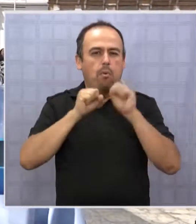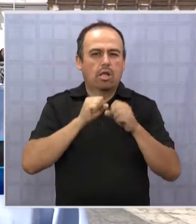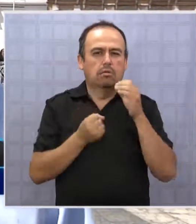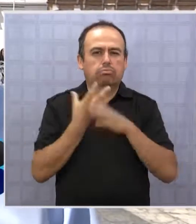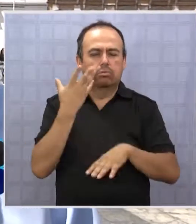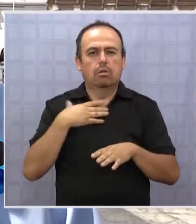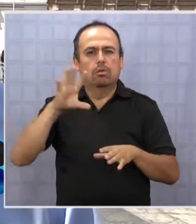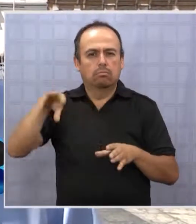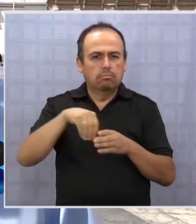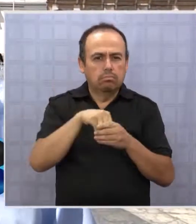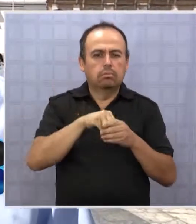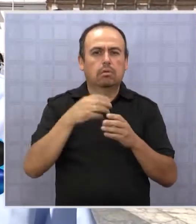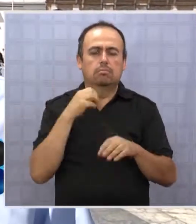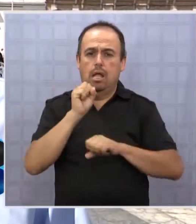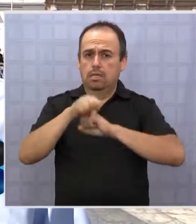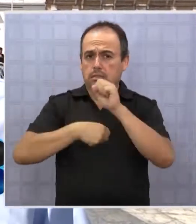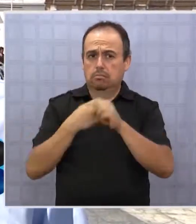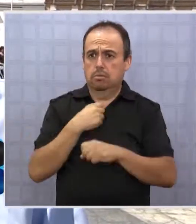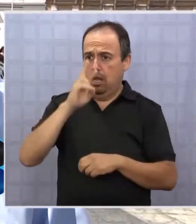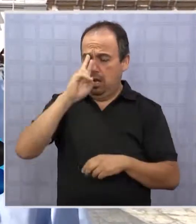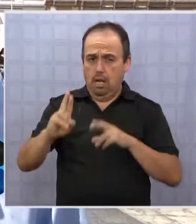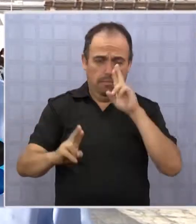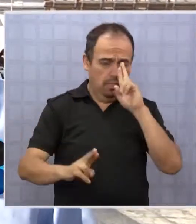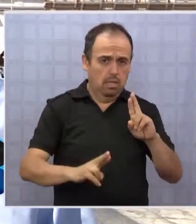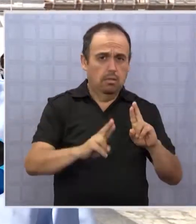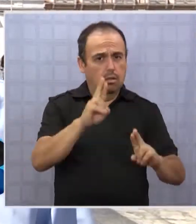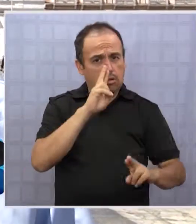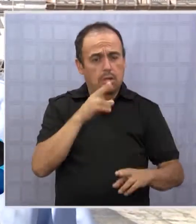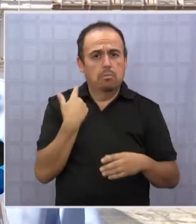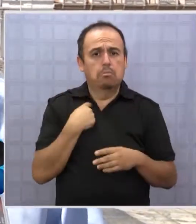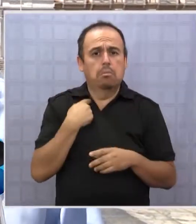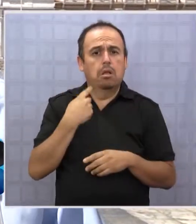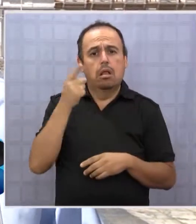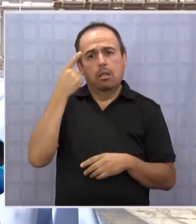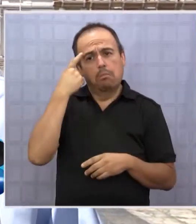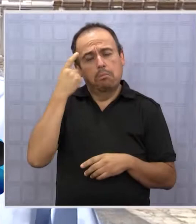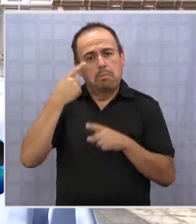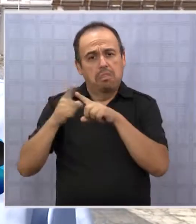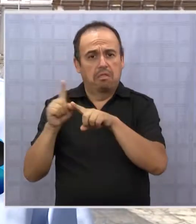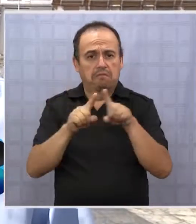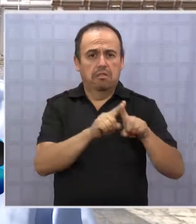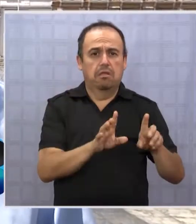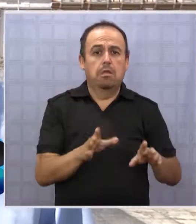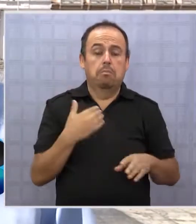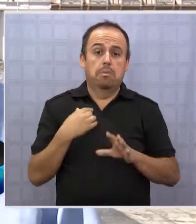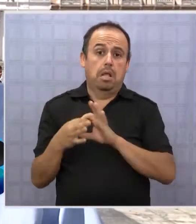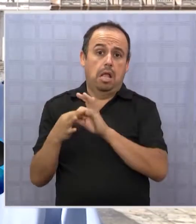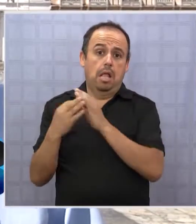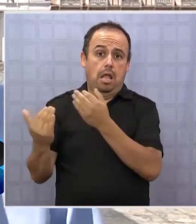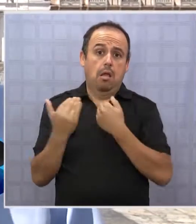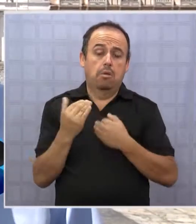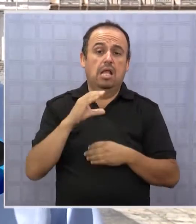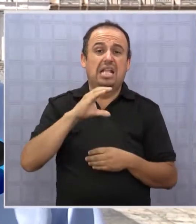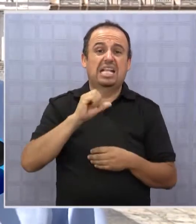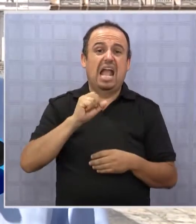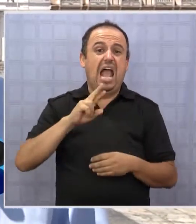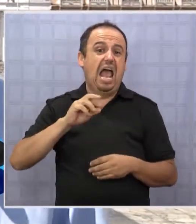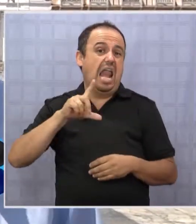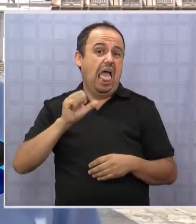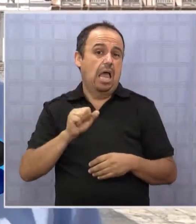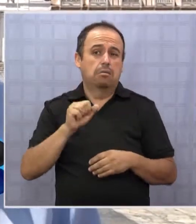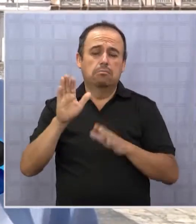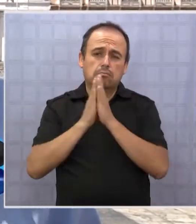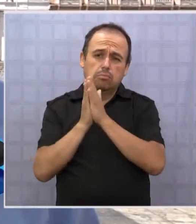moderna, inclusiva, tolerante, donde las personas se acepta que piensen de una manera distinta. Yo le agradezco el apoyo que me da Carla Rubilar